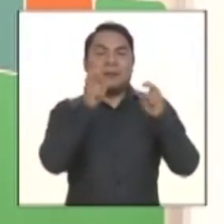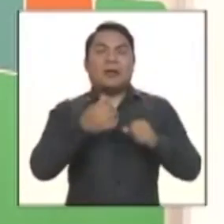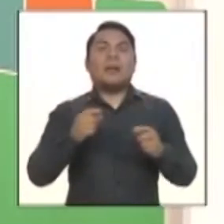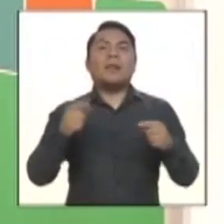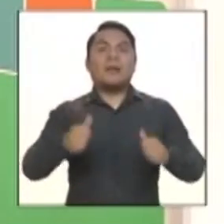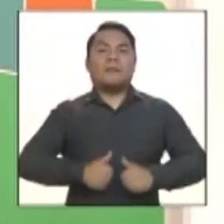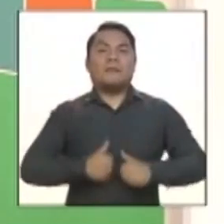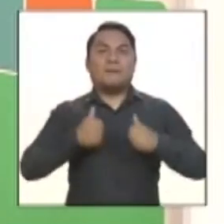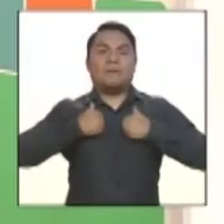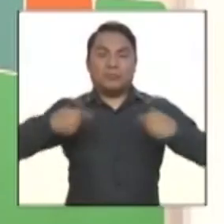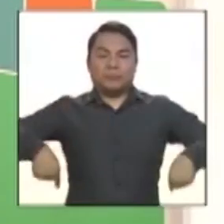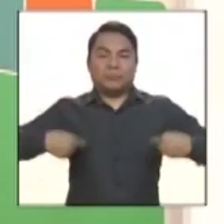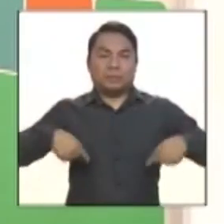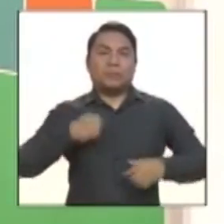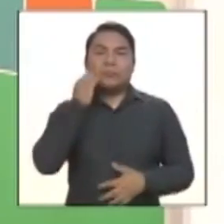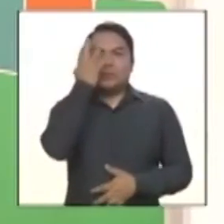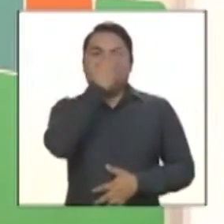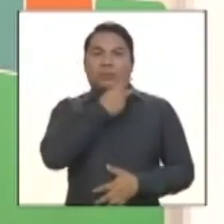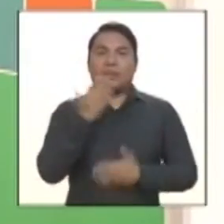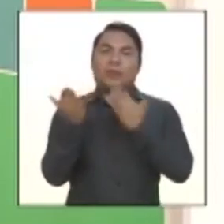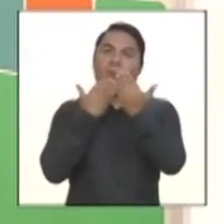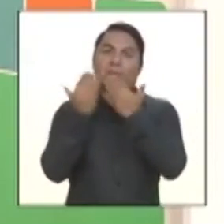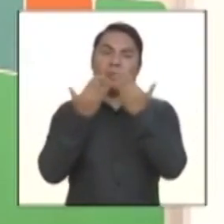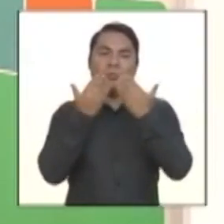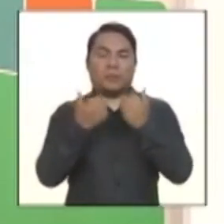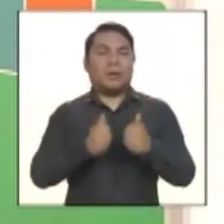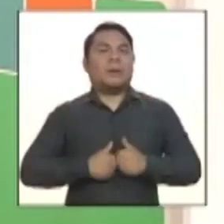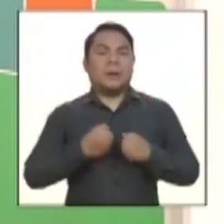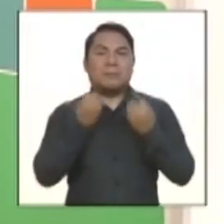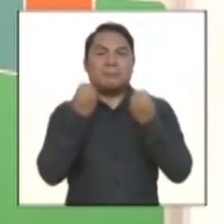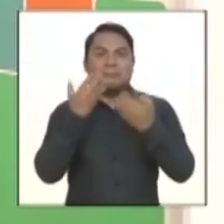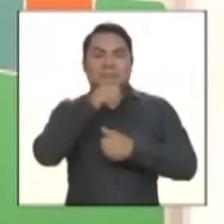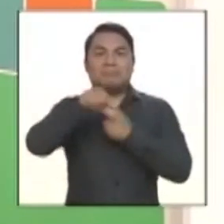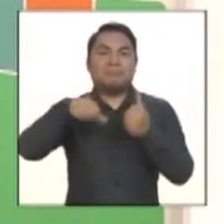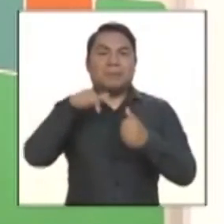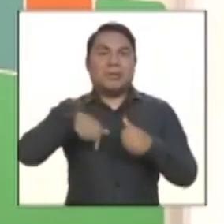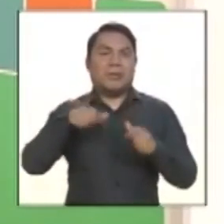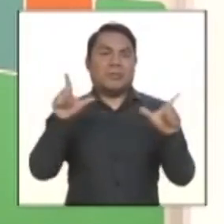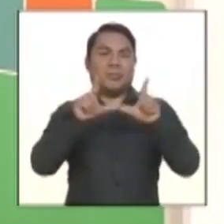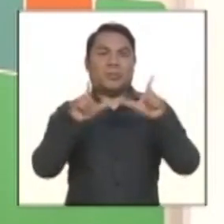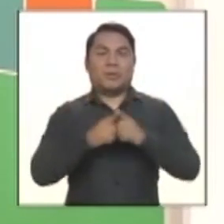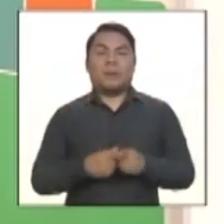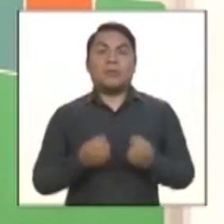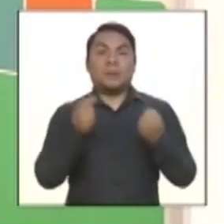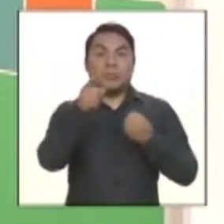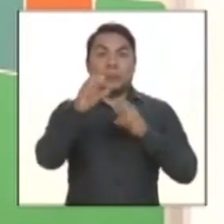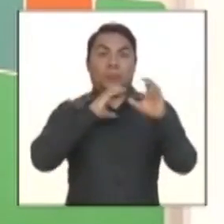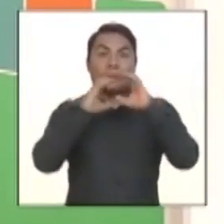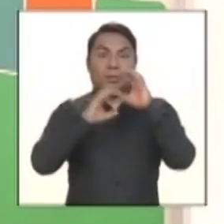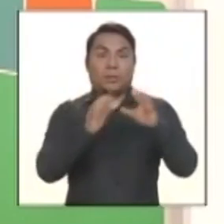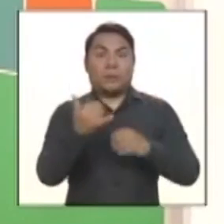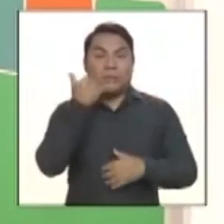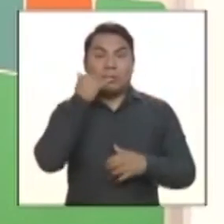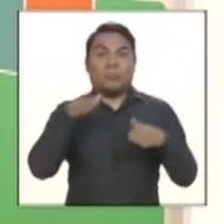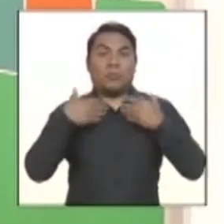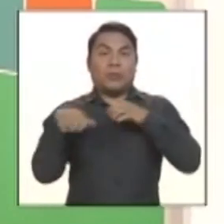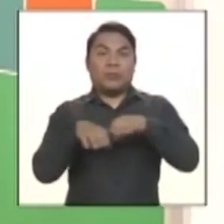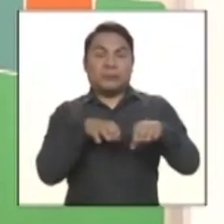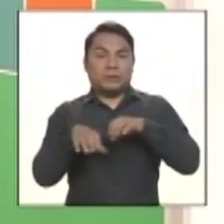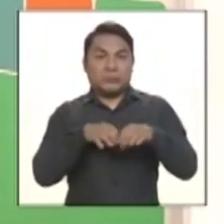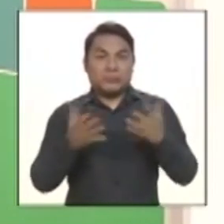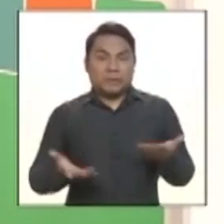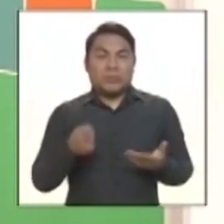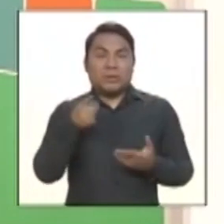sobre ruedas. Muy simpática la entrevista, la hemos pasado bastante bien hoy aquí en el programa. Si quieren comunicarse con nosotros, pueden hacerlo